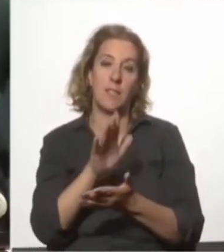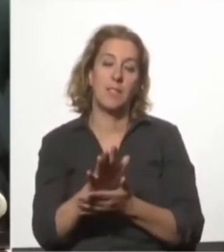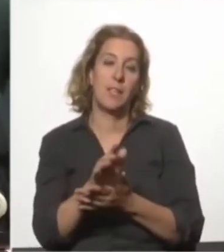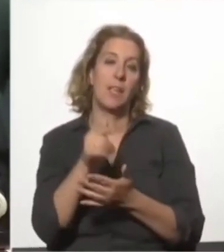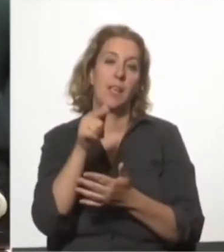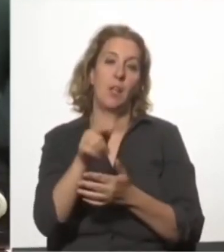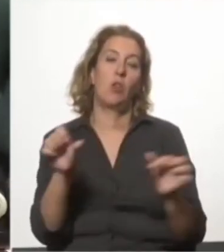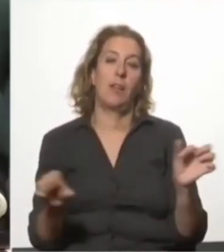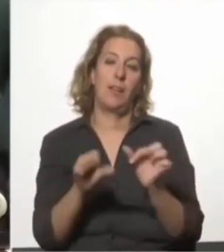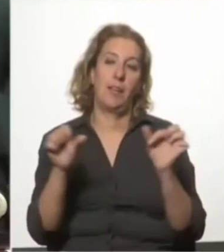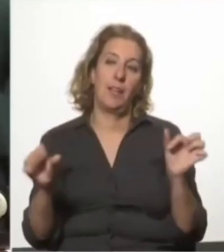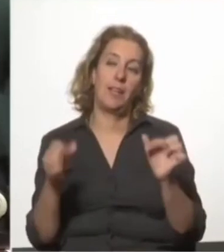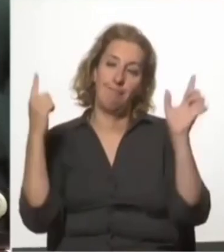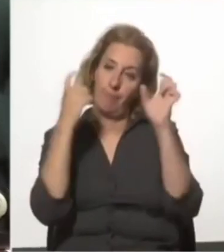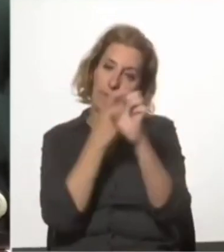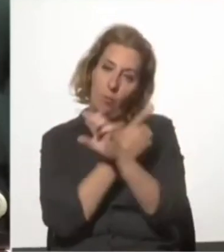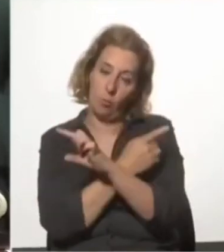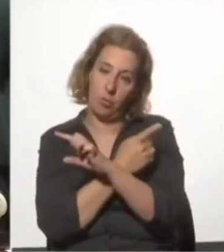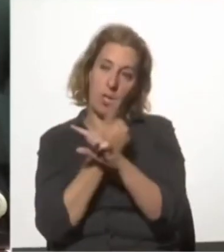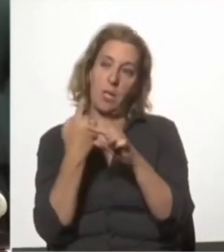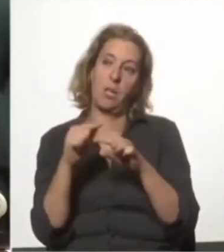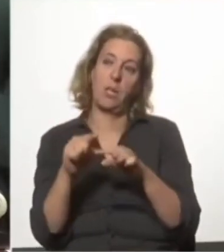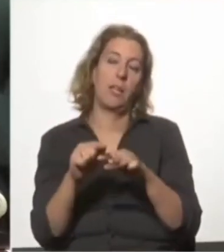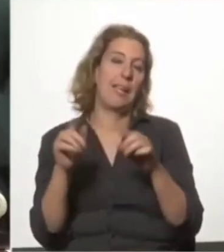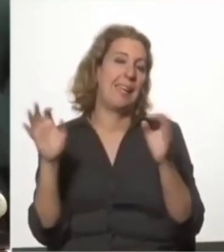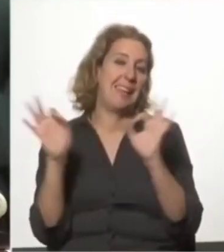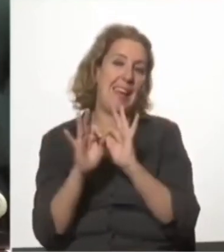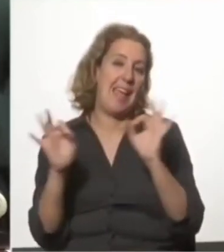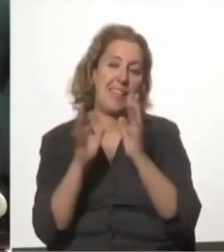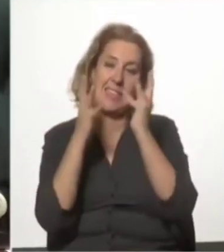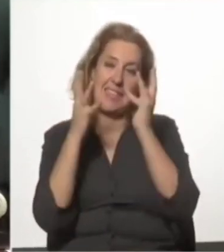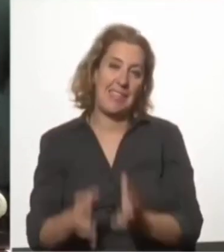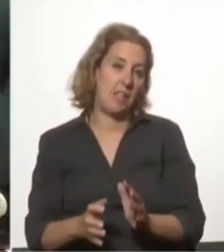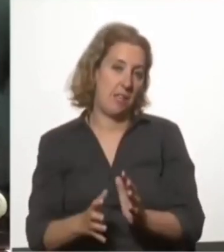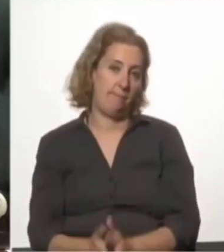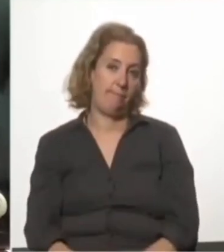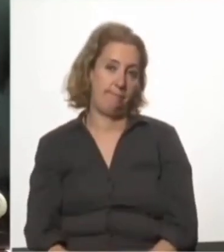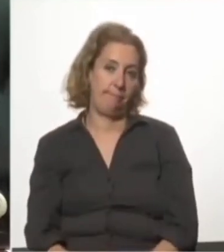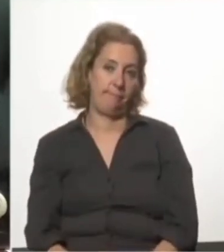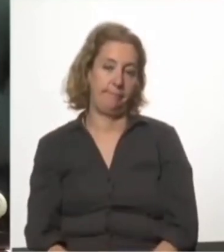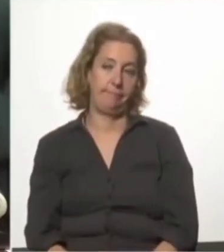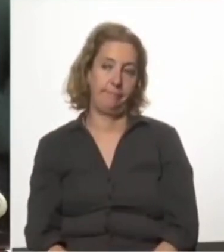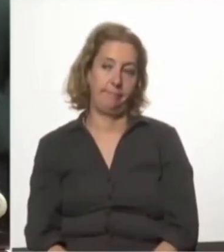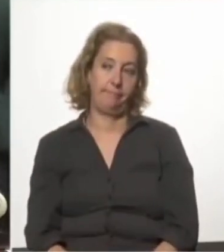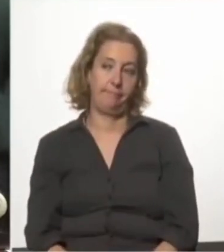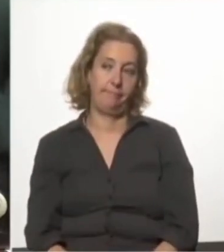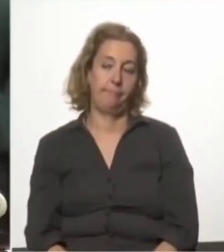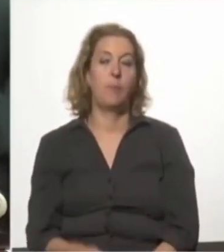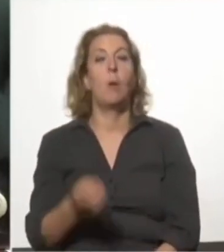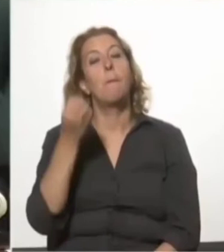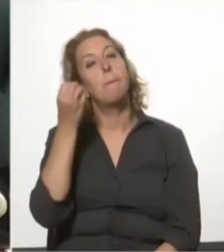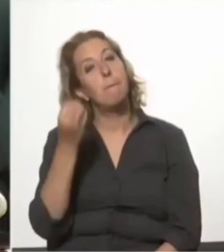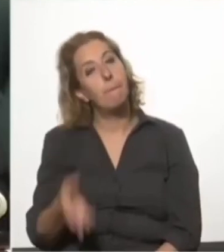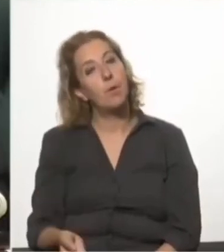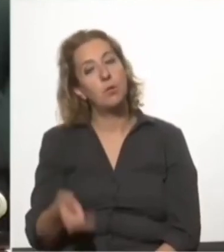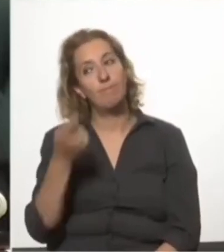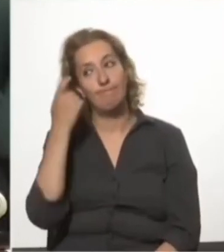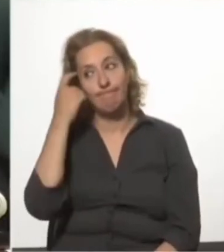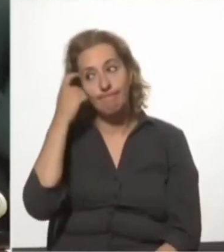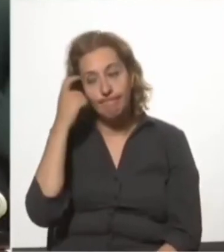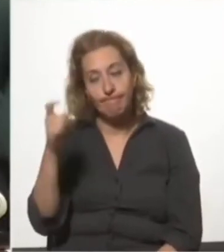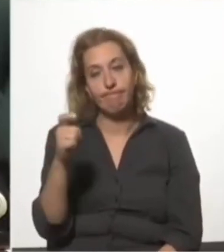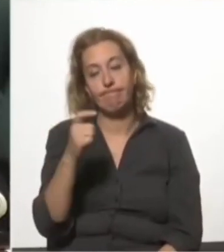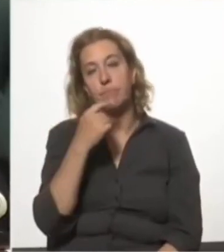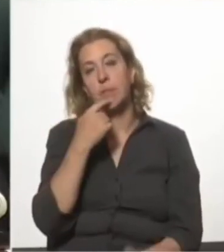genera una dificultad que estoy seguro nadie quiere absorber. Por eso es que la sugerencia para